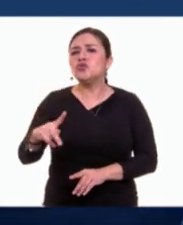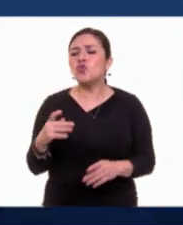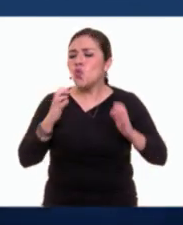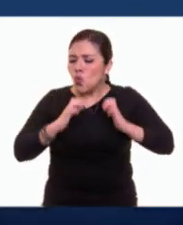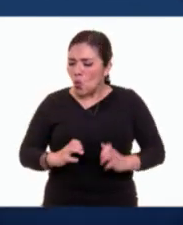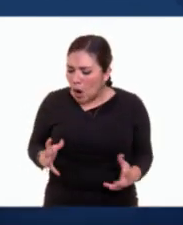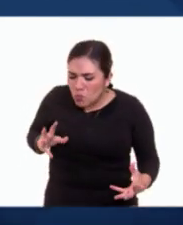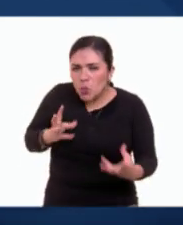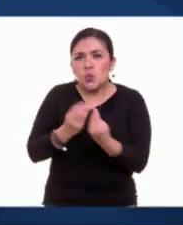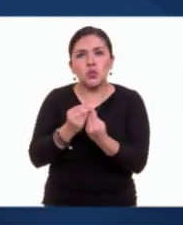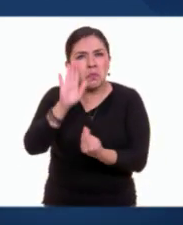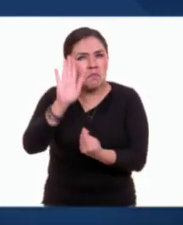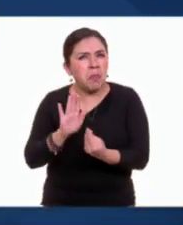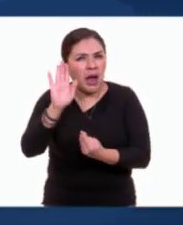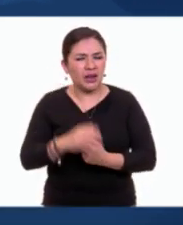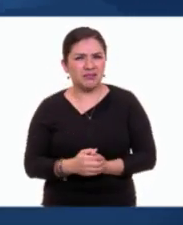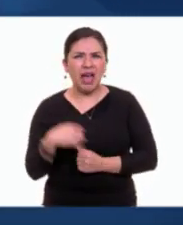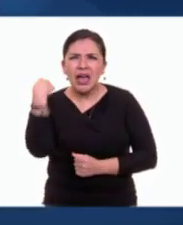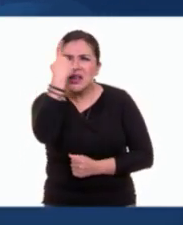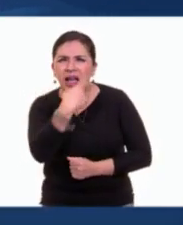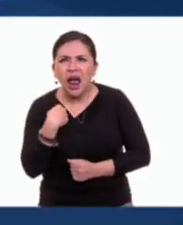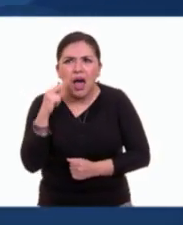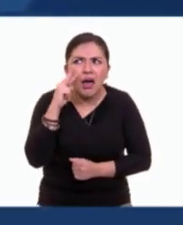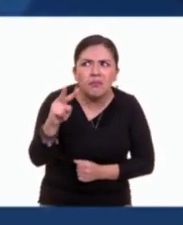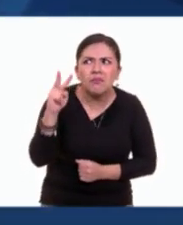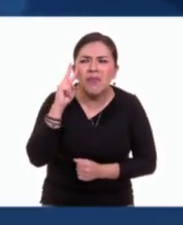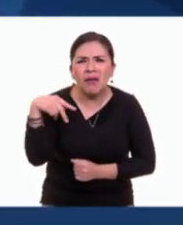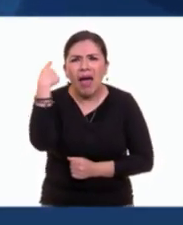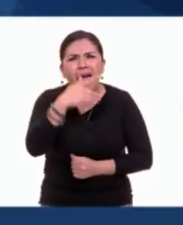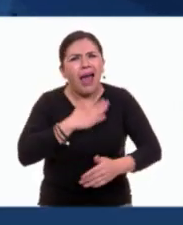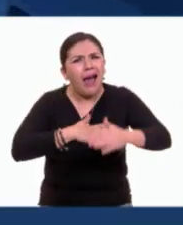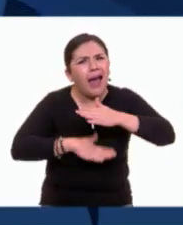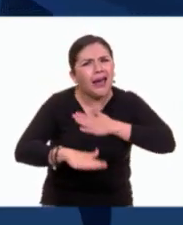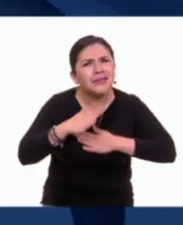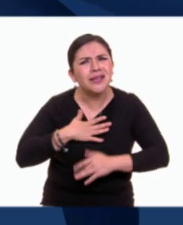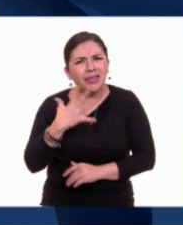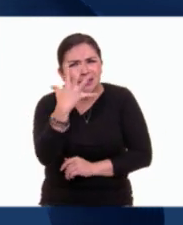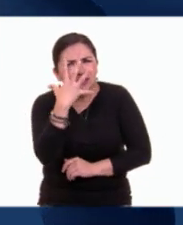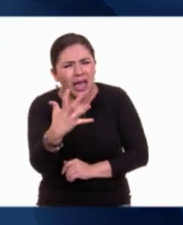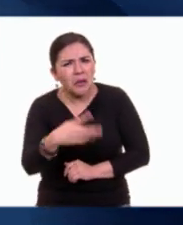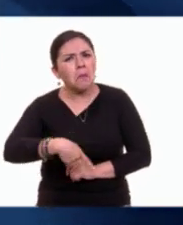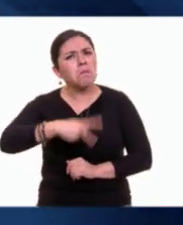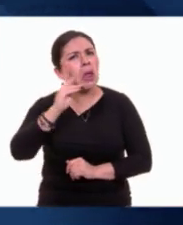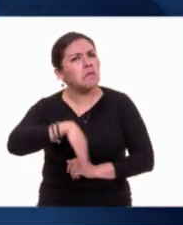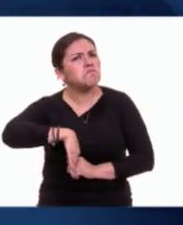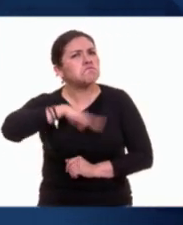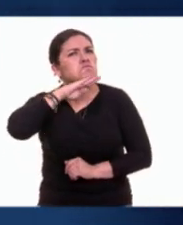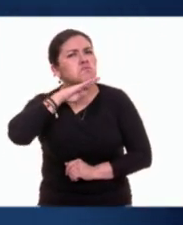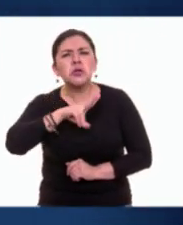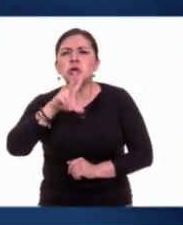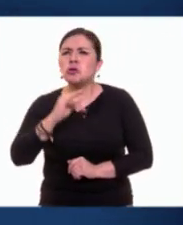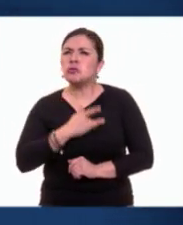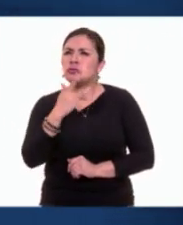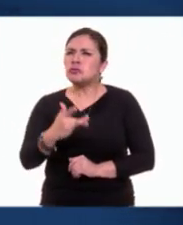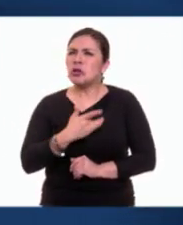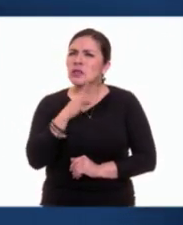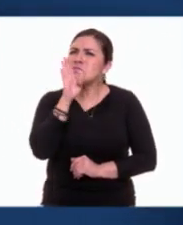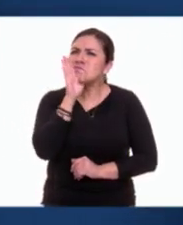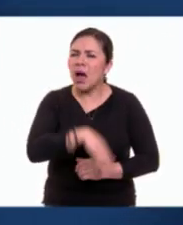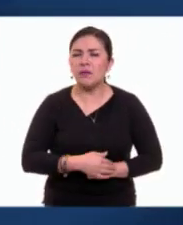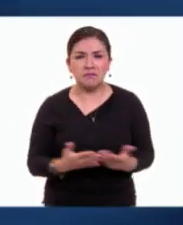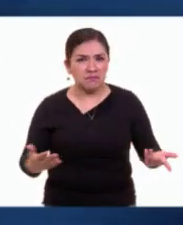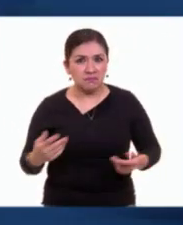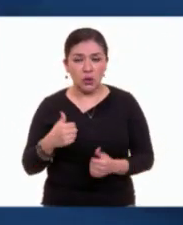mismos. Tantos rostros fatigados y serios, ninguna desesperación mostraban. Bajo la capa